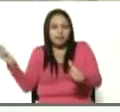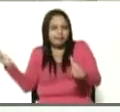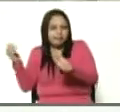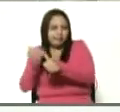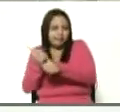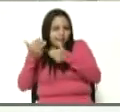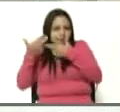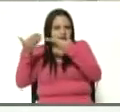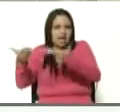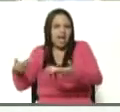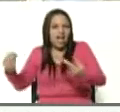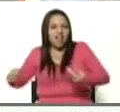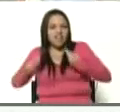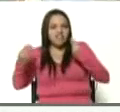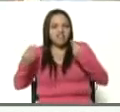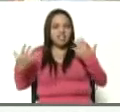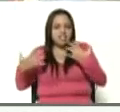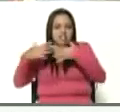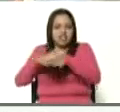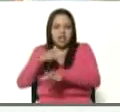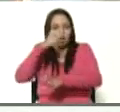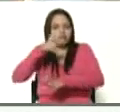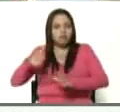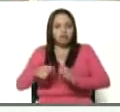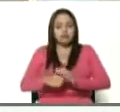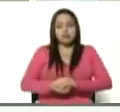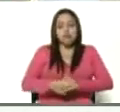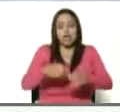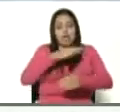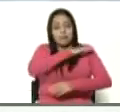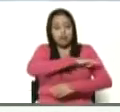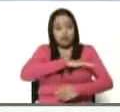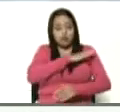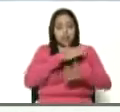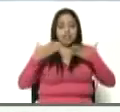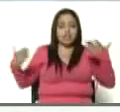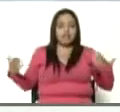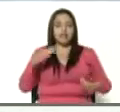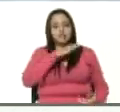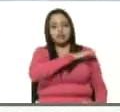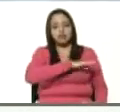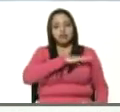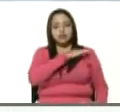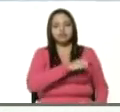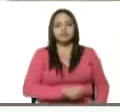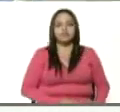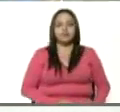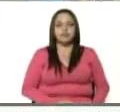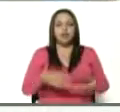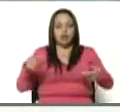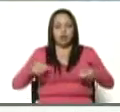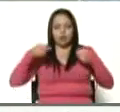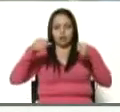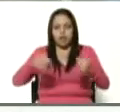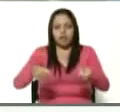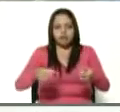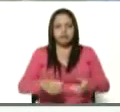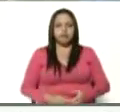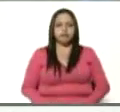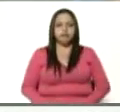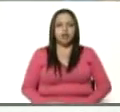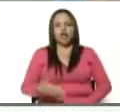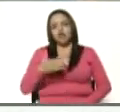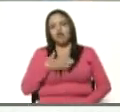la vida integral de nuestro pueblo. Las misiones, grandes misiones, los claves, yo